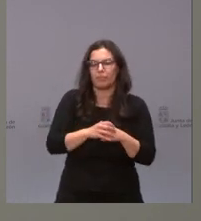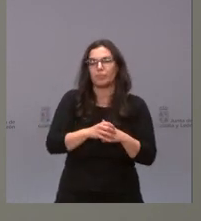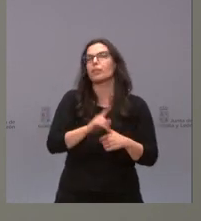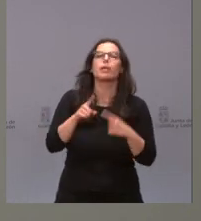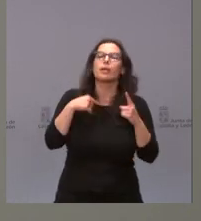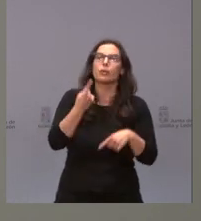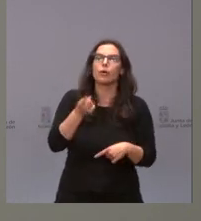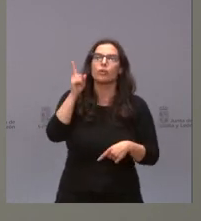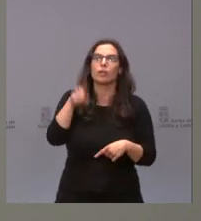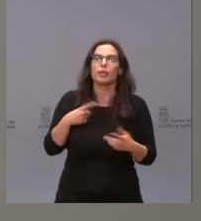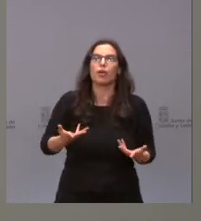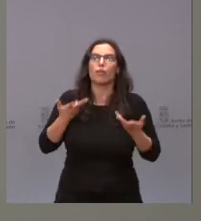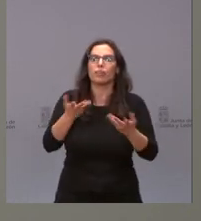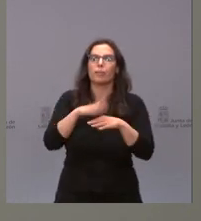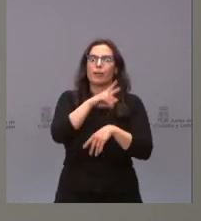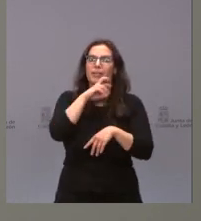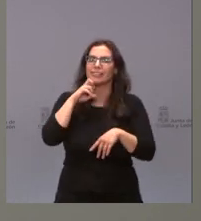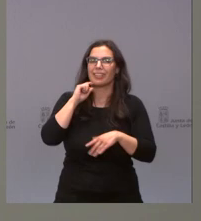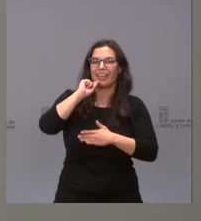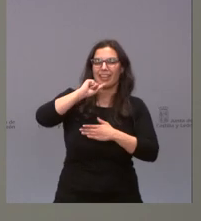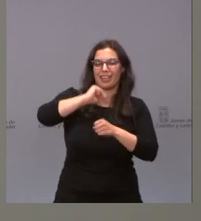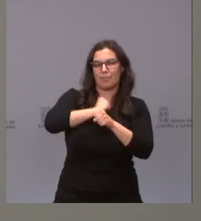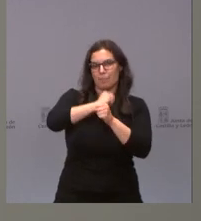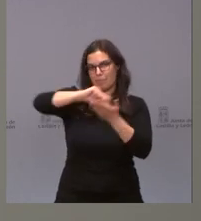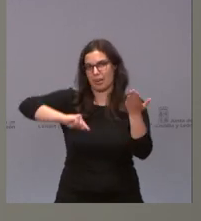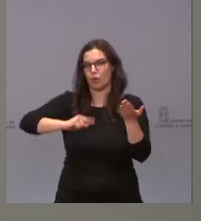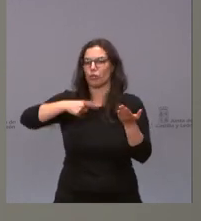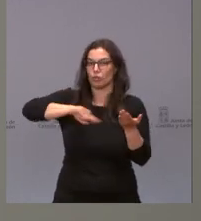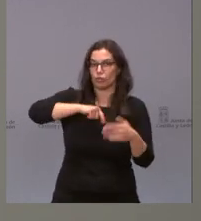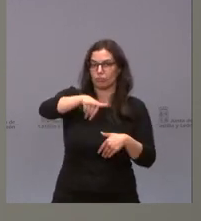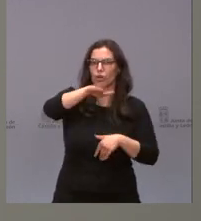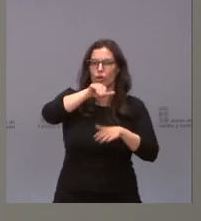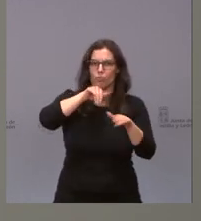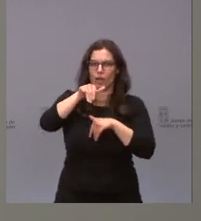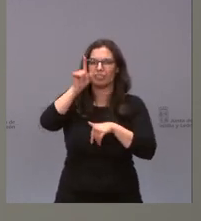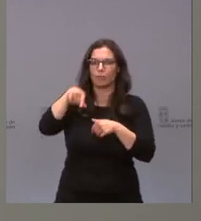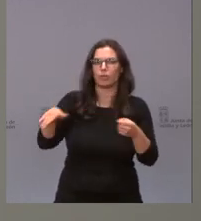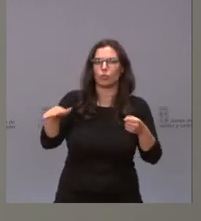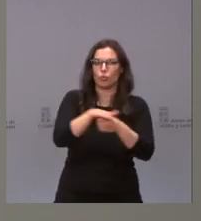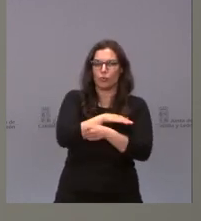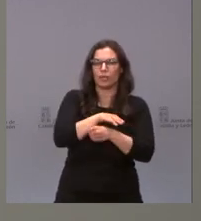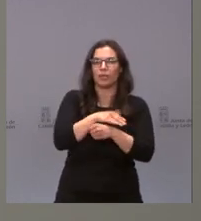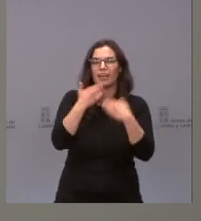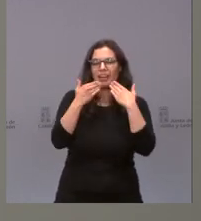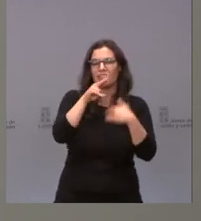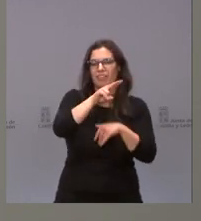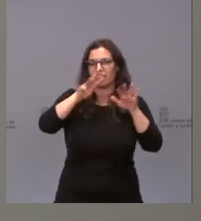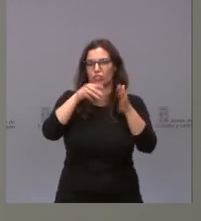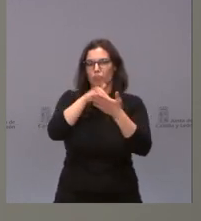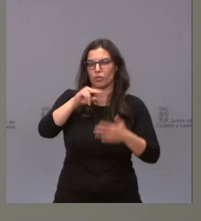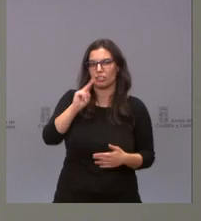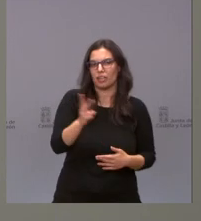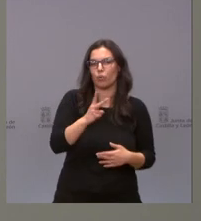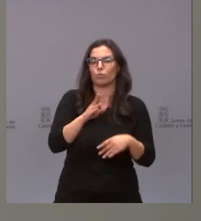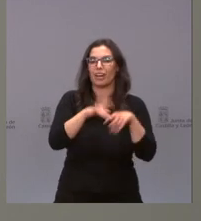la oferta de mantenimiento del empleo como hemos dicho hemos convocado y vamos a cubrir a través de 28 millones de euros a